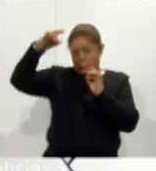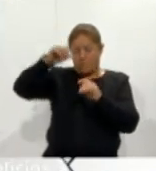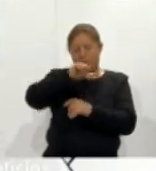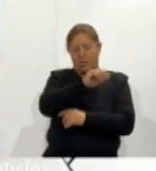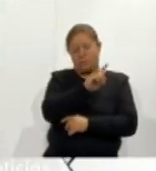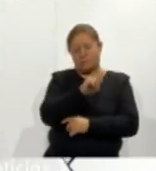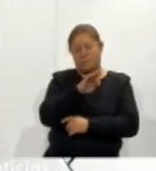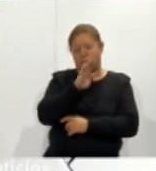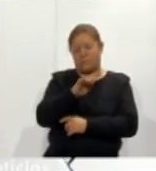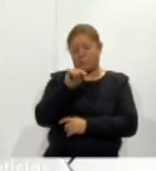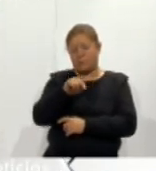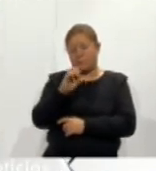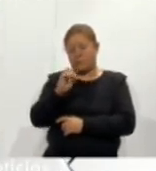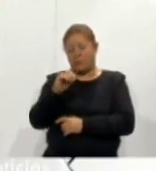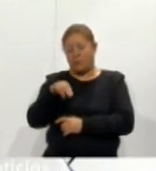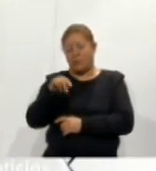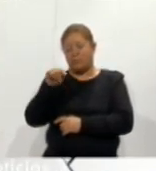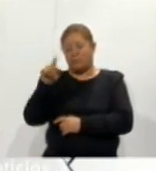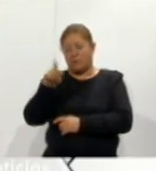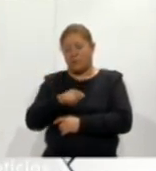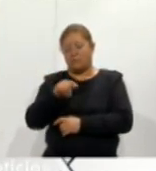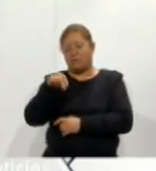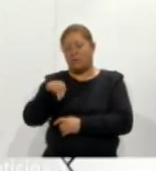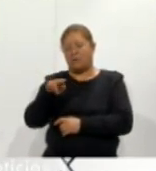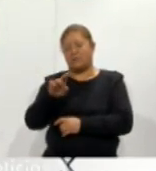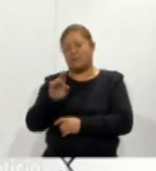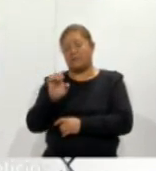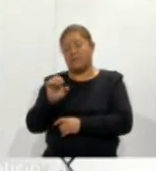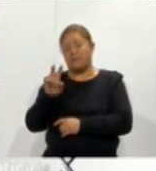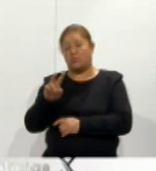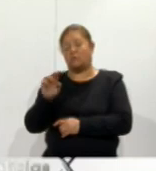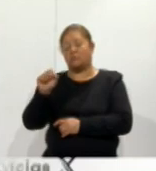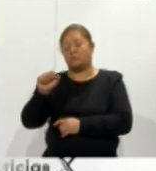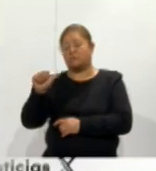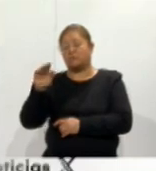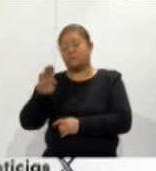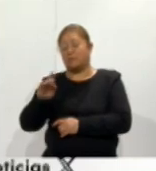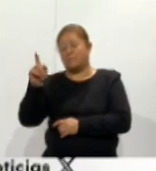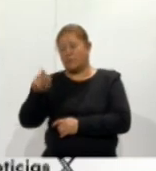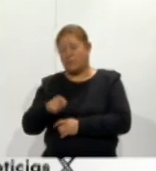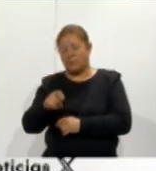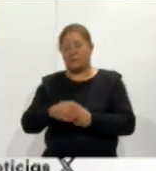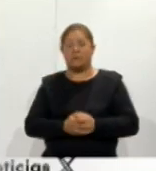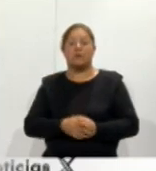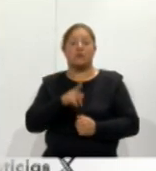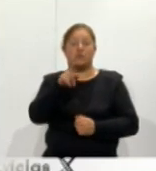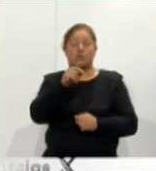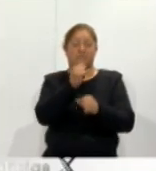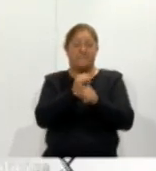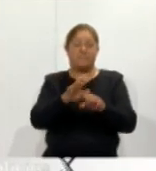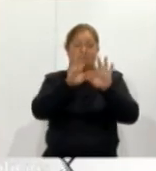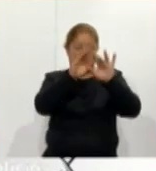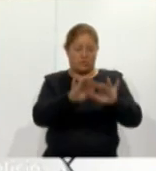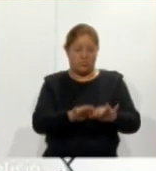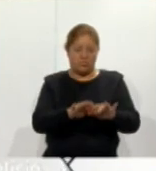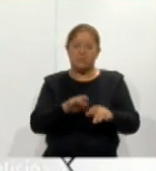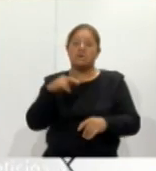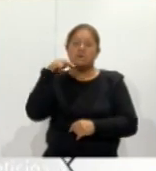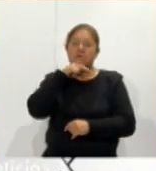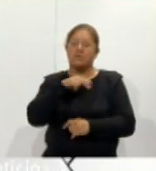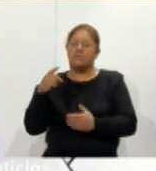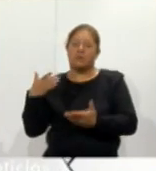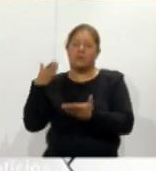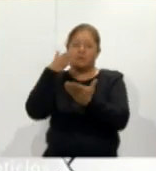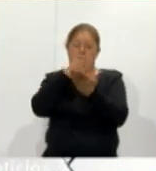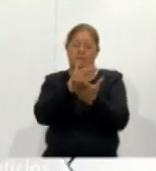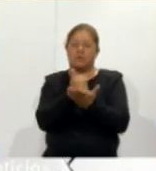azb.com diagonal nubsap diagonal, donde solo escribirás tus datos y de manera inmediata te auxiliarán. En cuestión de